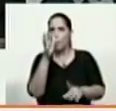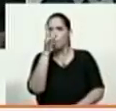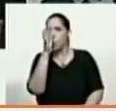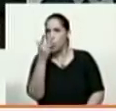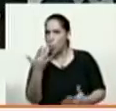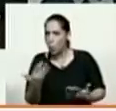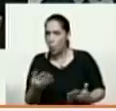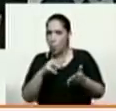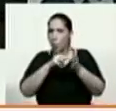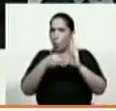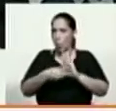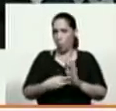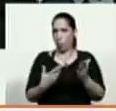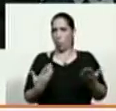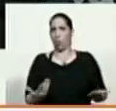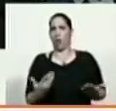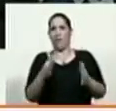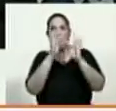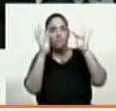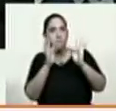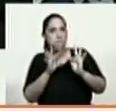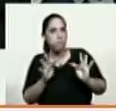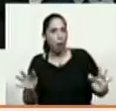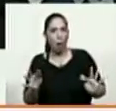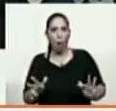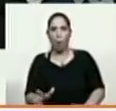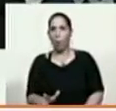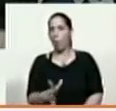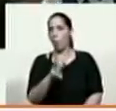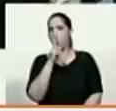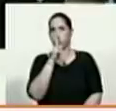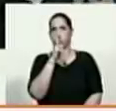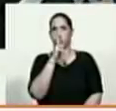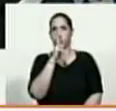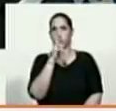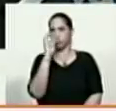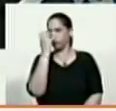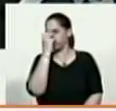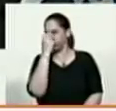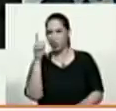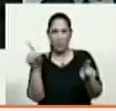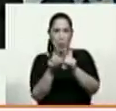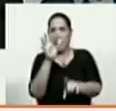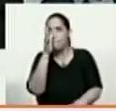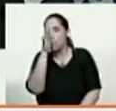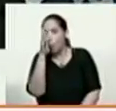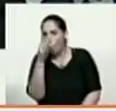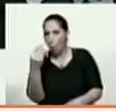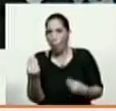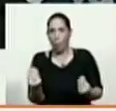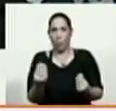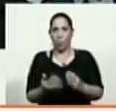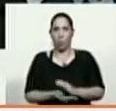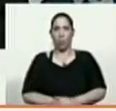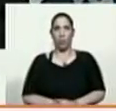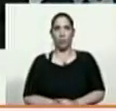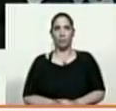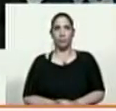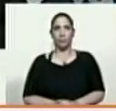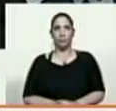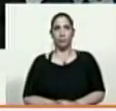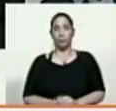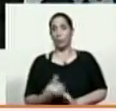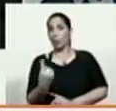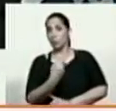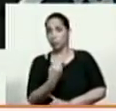es una manera circense un circo que se está montando no